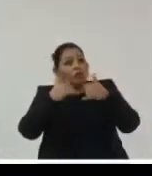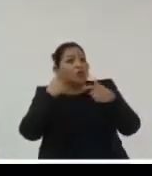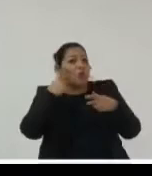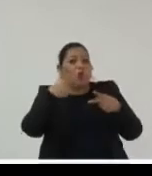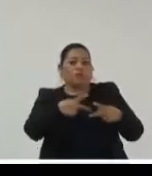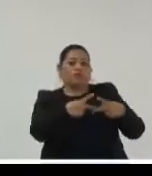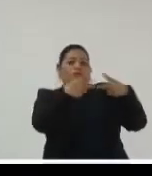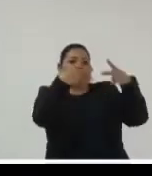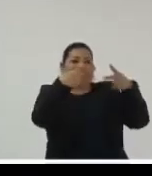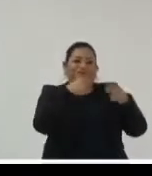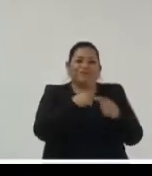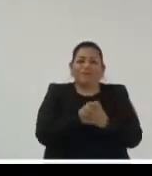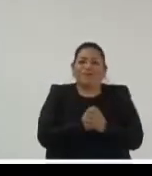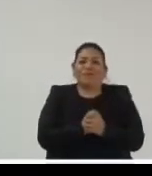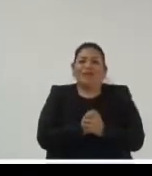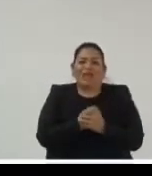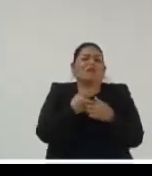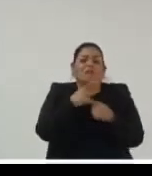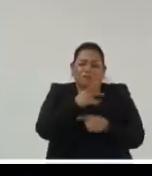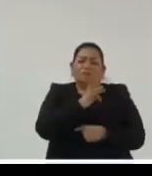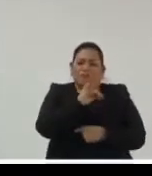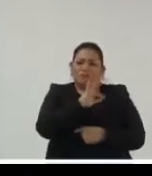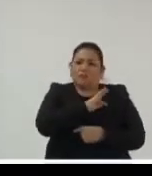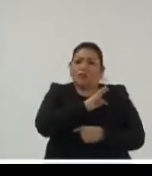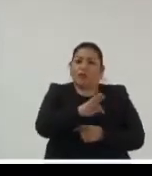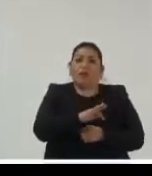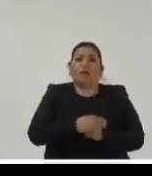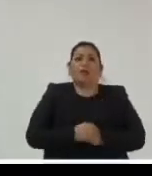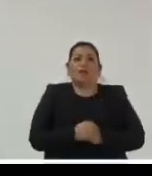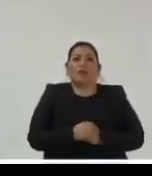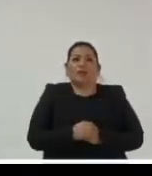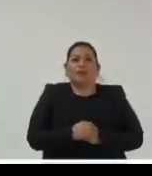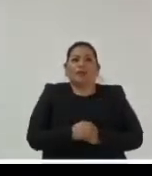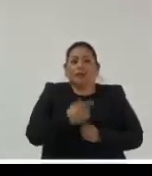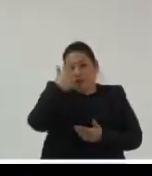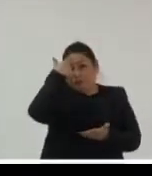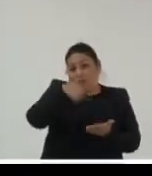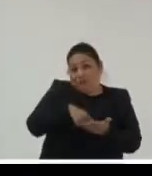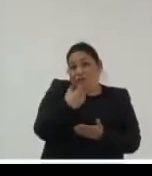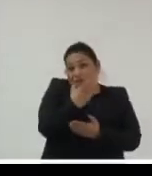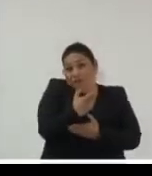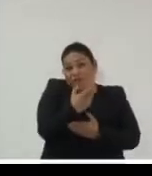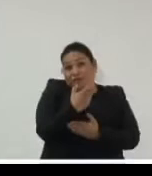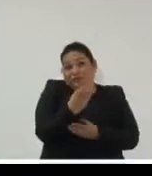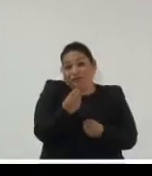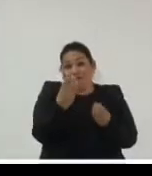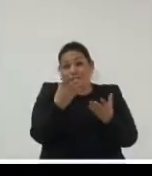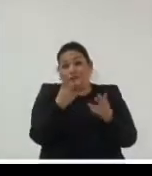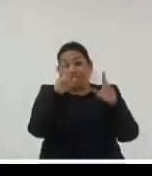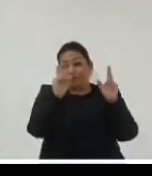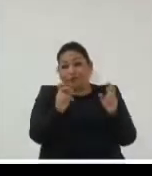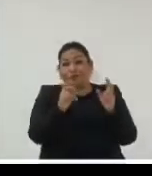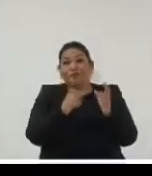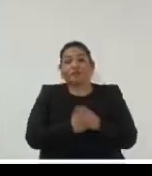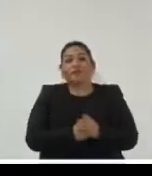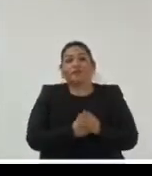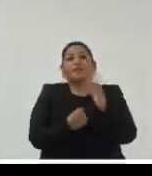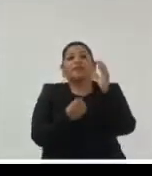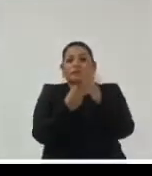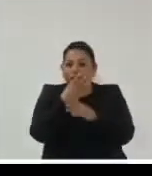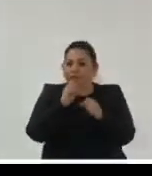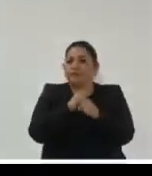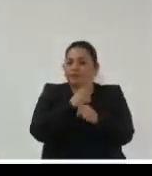estaba esperando la verdad y y se puede y yo creo que mucho es esto ¿verdad? yo creo que yo creo que nuevamente como